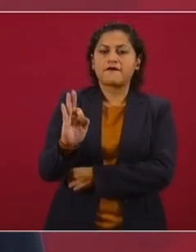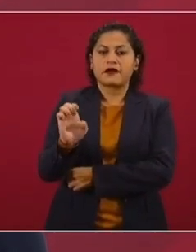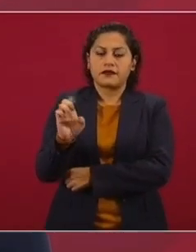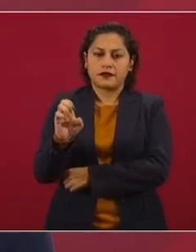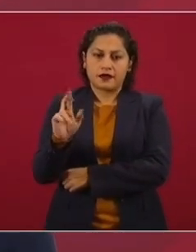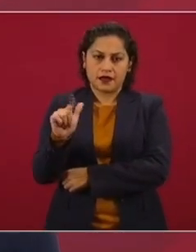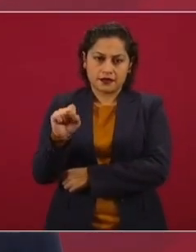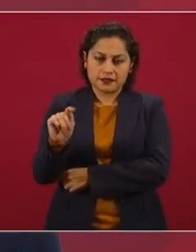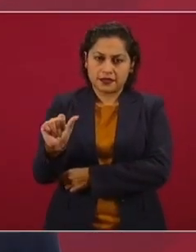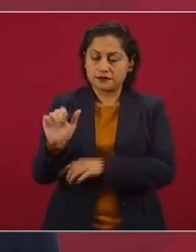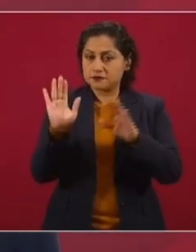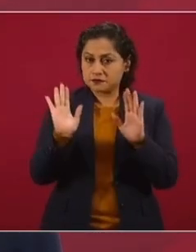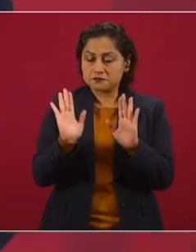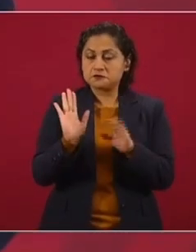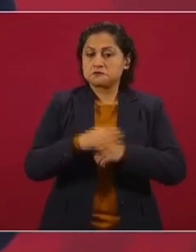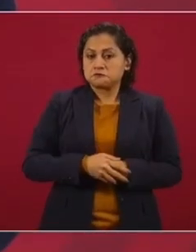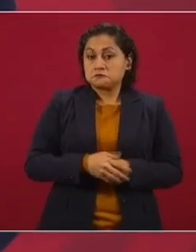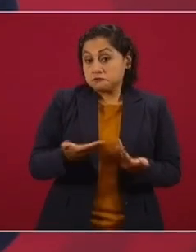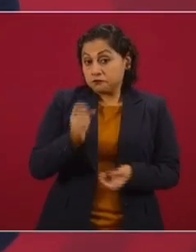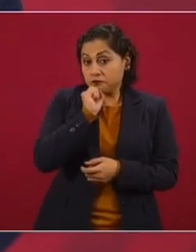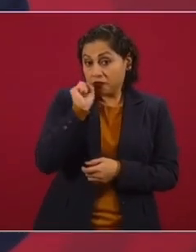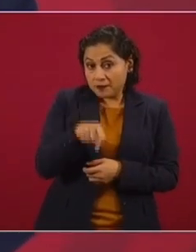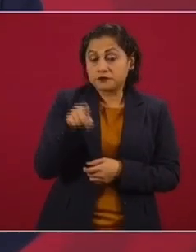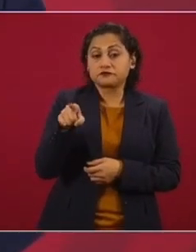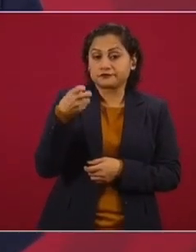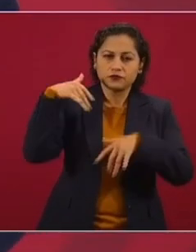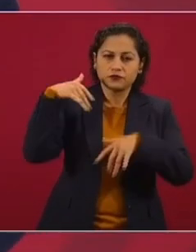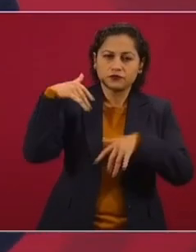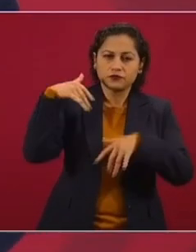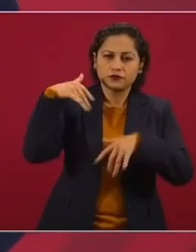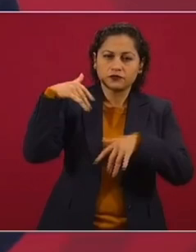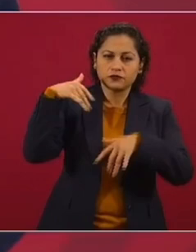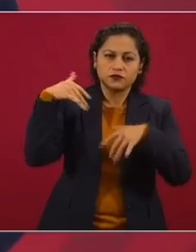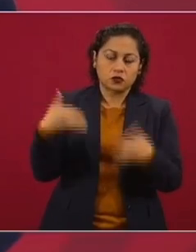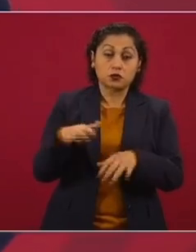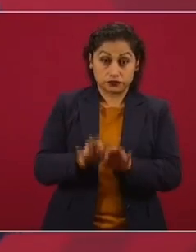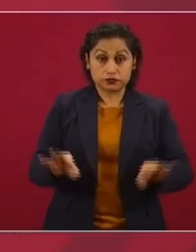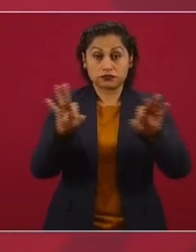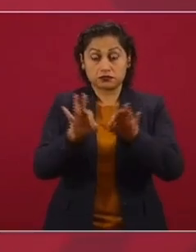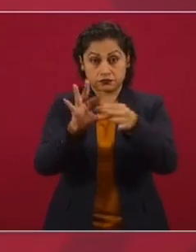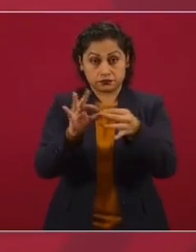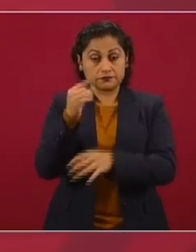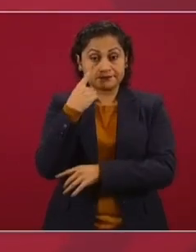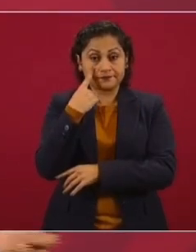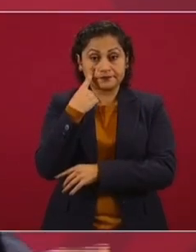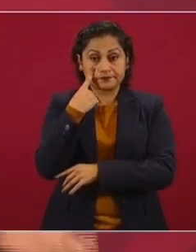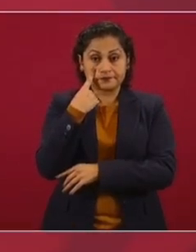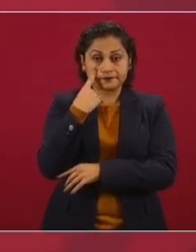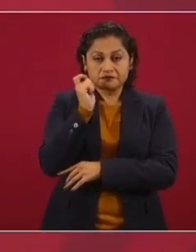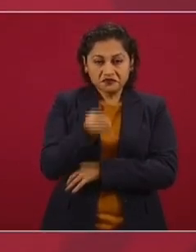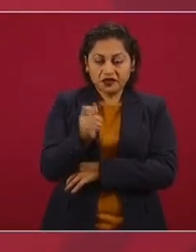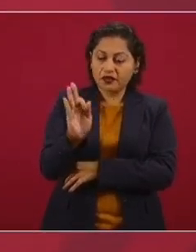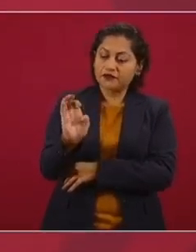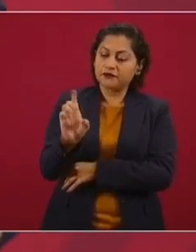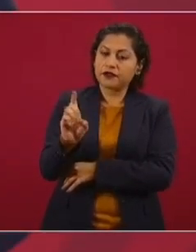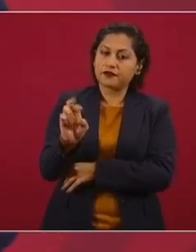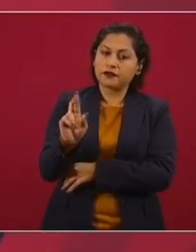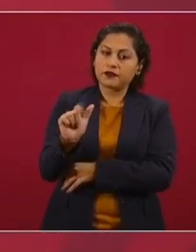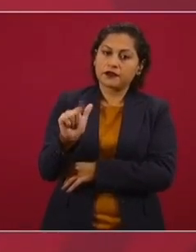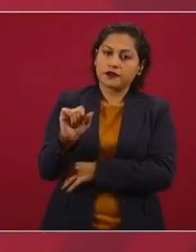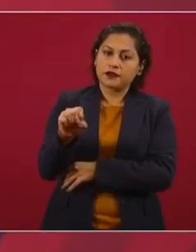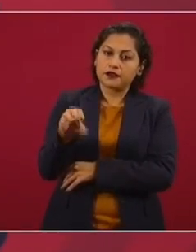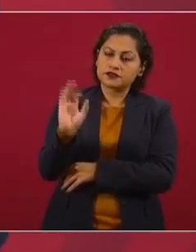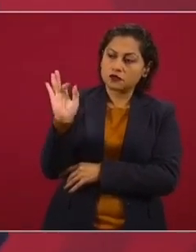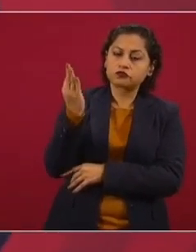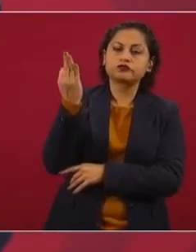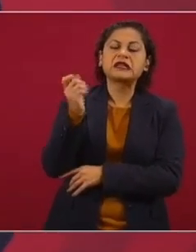teóricamente, históricamente, es importante aclarar que el federalismo tiene que ver con